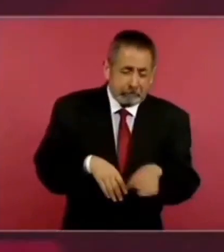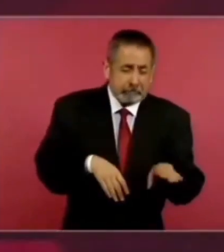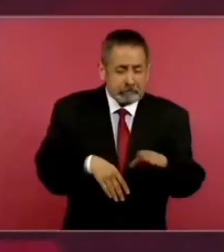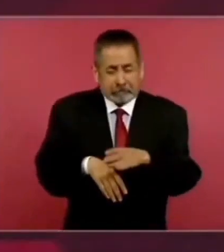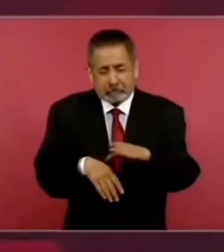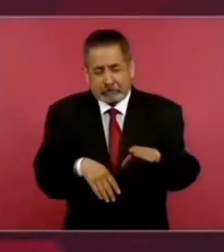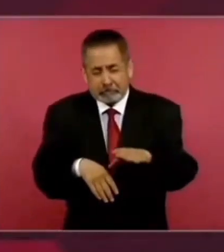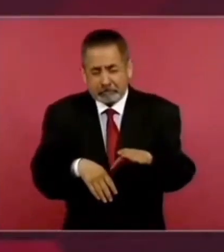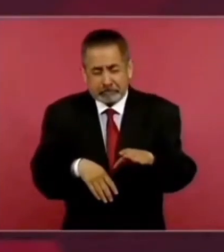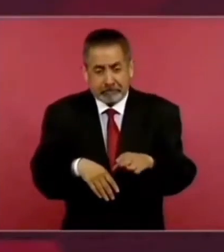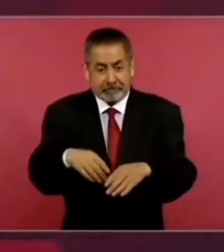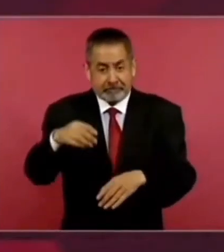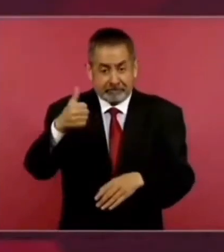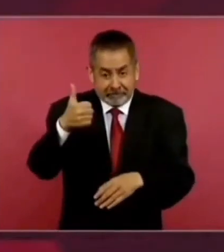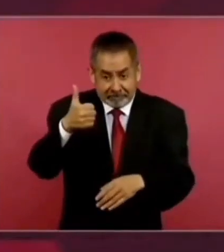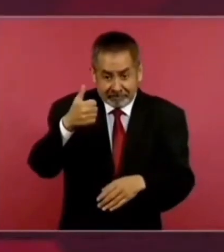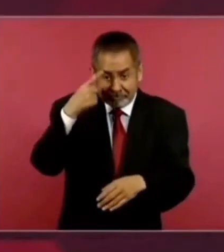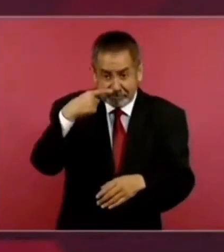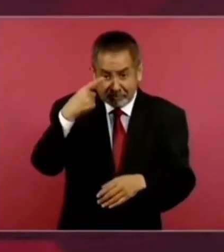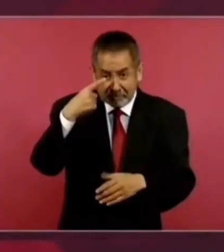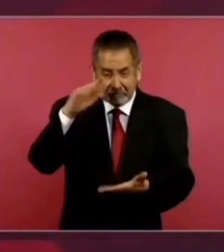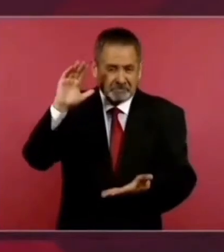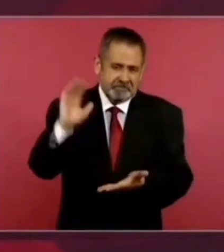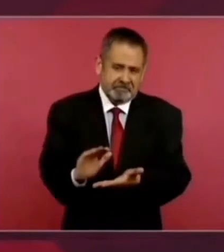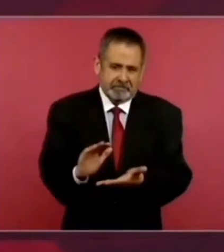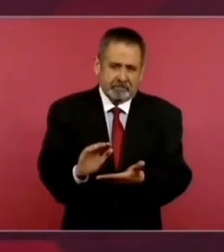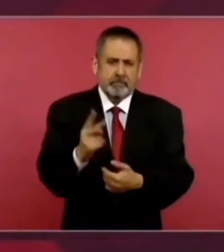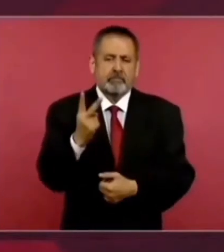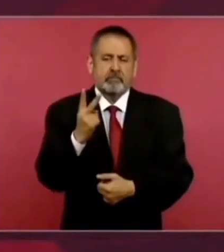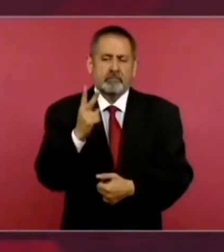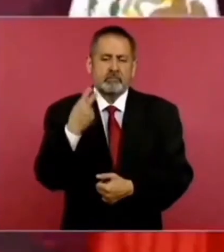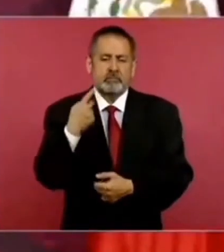O de seis horas a dos horas y media.